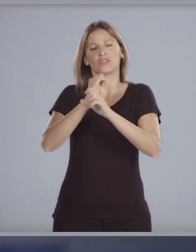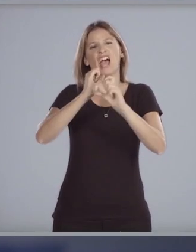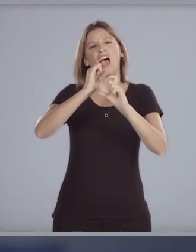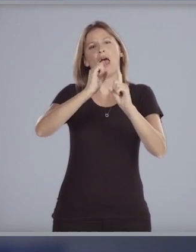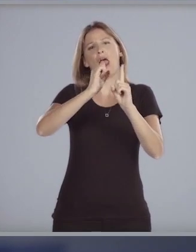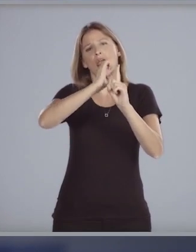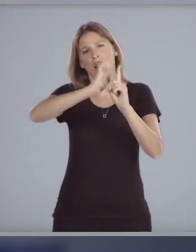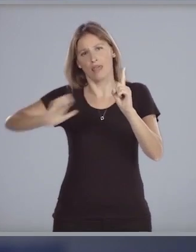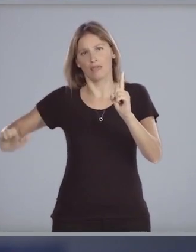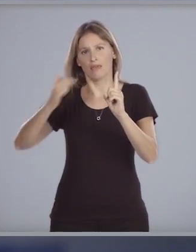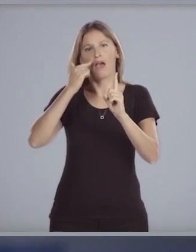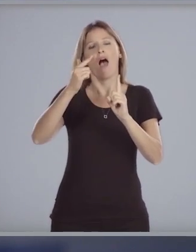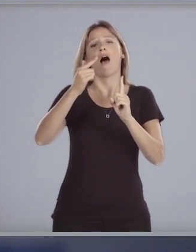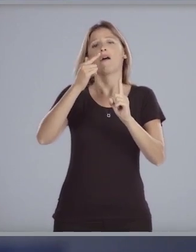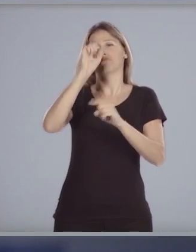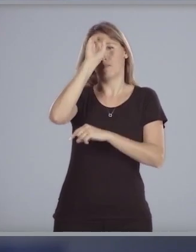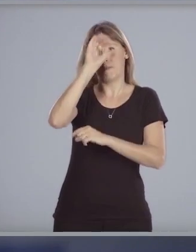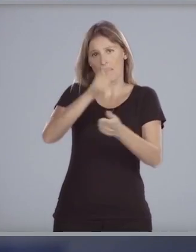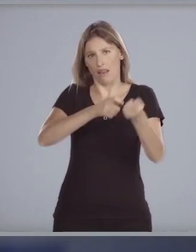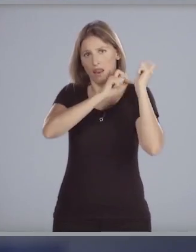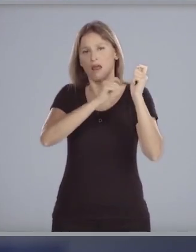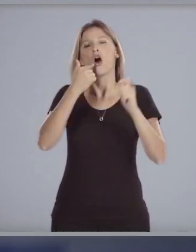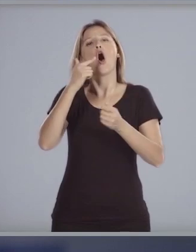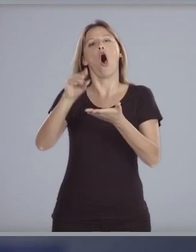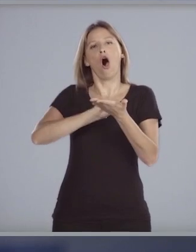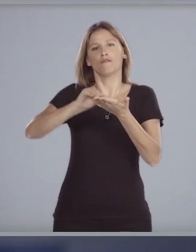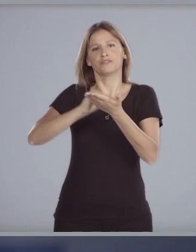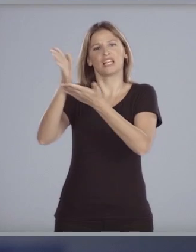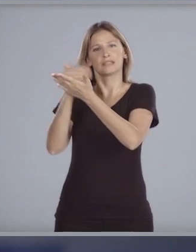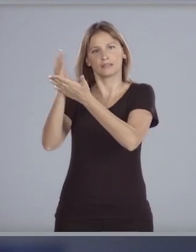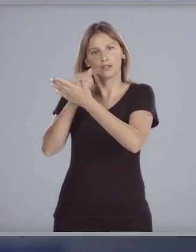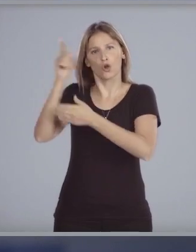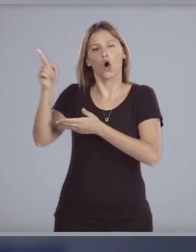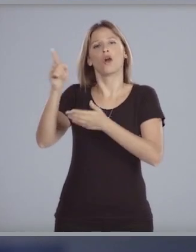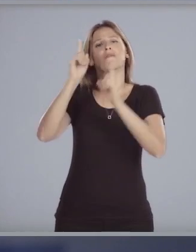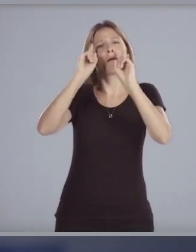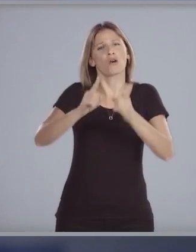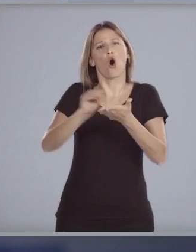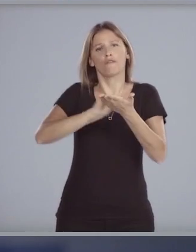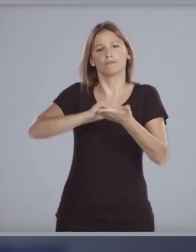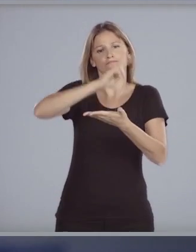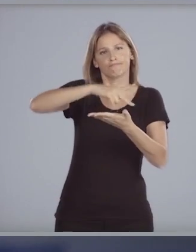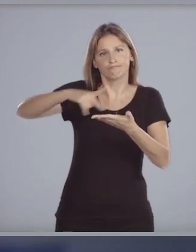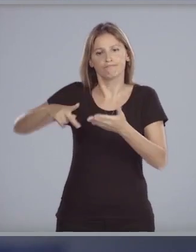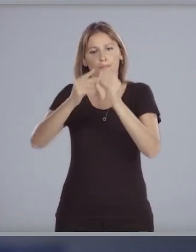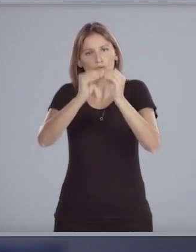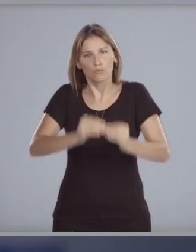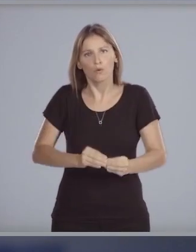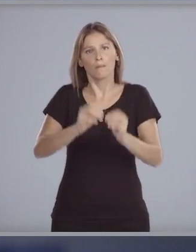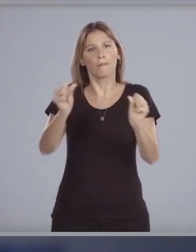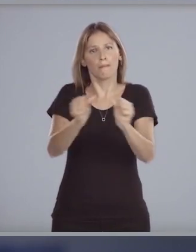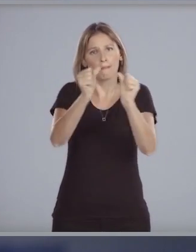minería relaciones exteriores y la oficina de planificación y presupuesto para